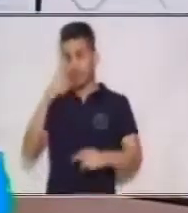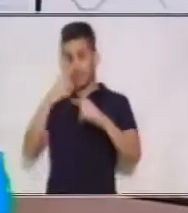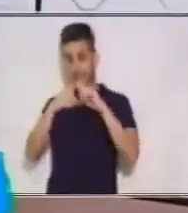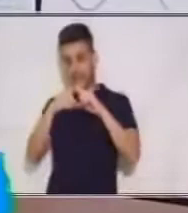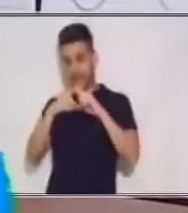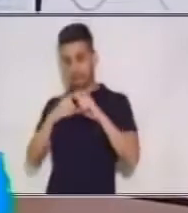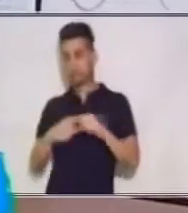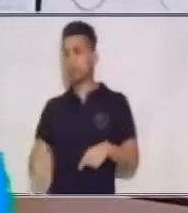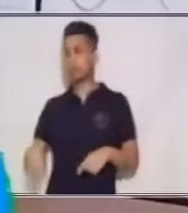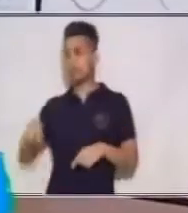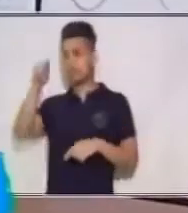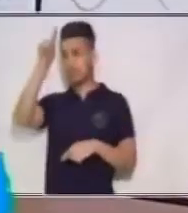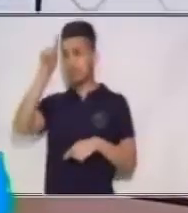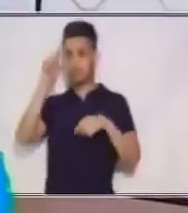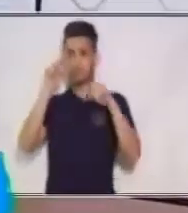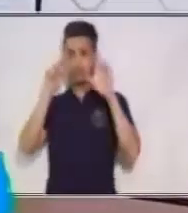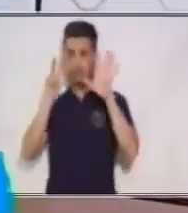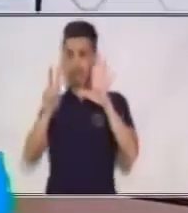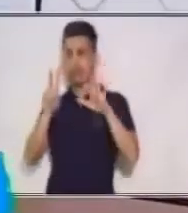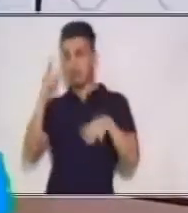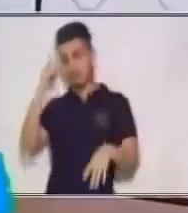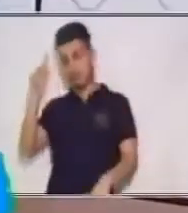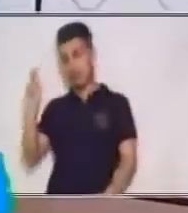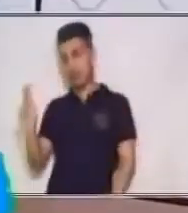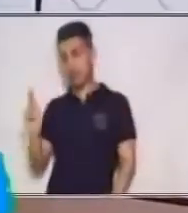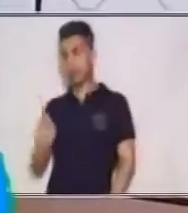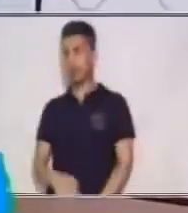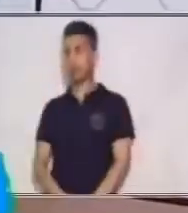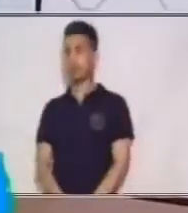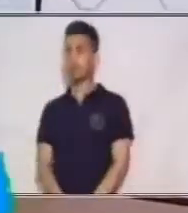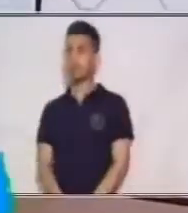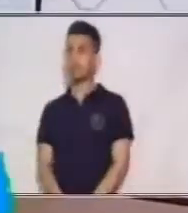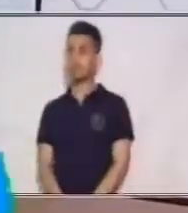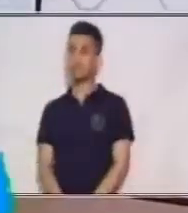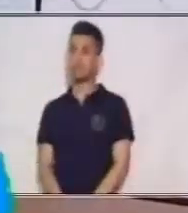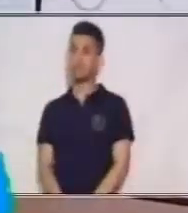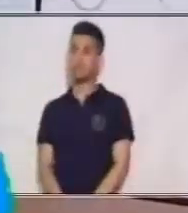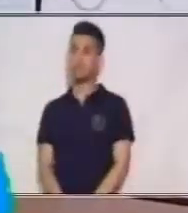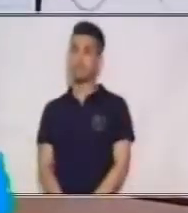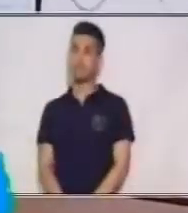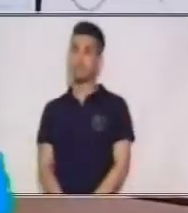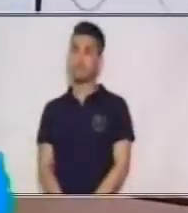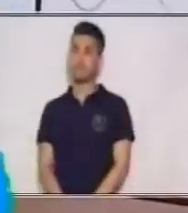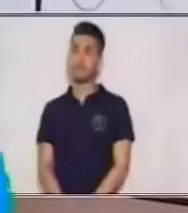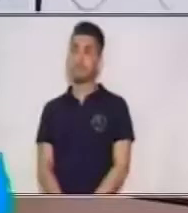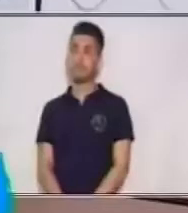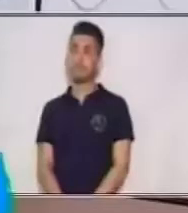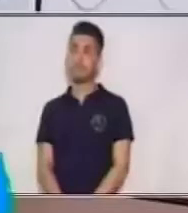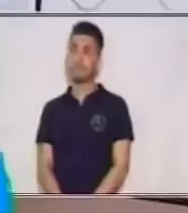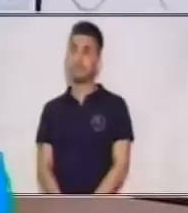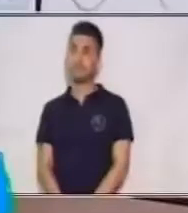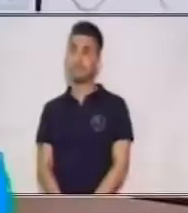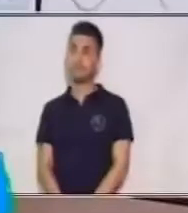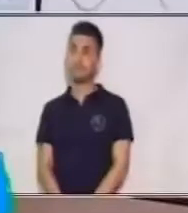y 7 en Y. La siguiente, 3 en X y 4 en Y.